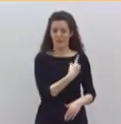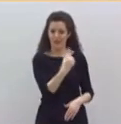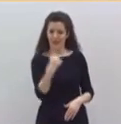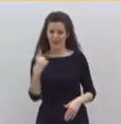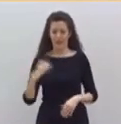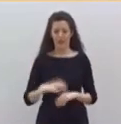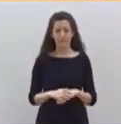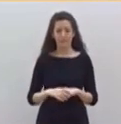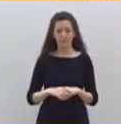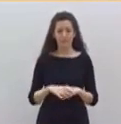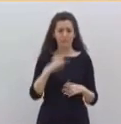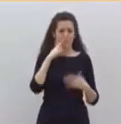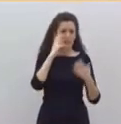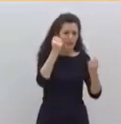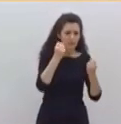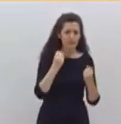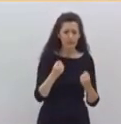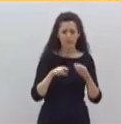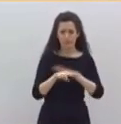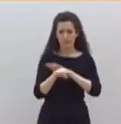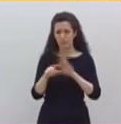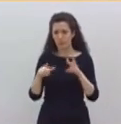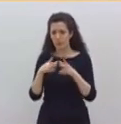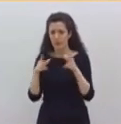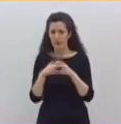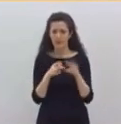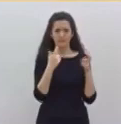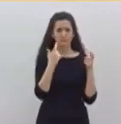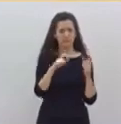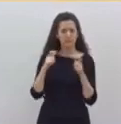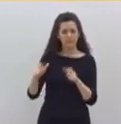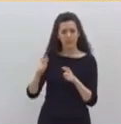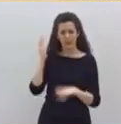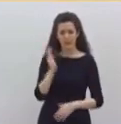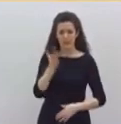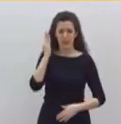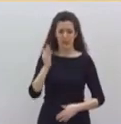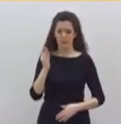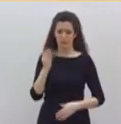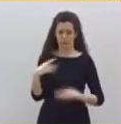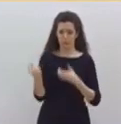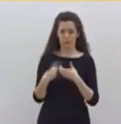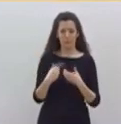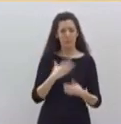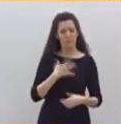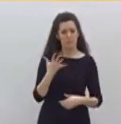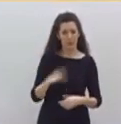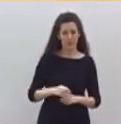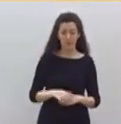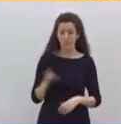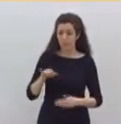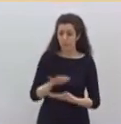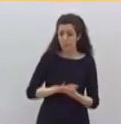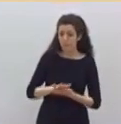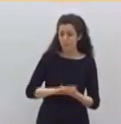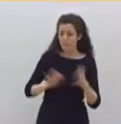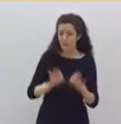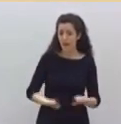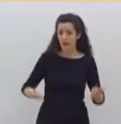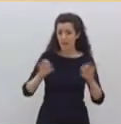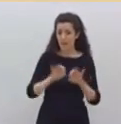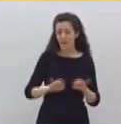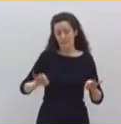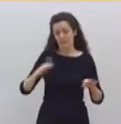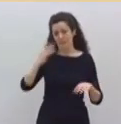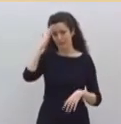afectados. Usted hoy no se ha referido a ella. Me imagino que será un lapsus porque ha sido hablando de la mesa extraparlamentaria. Espero que sea